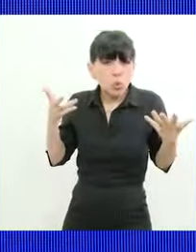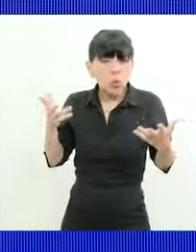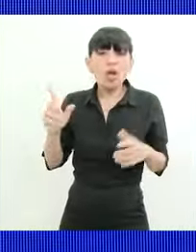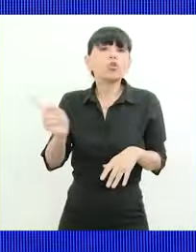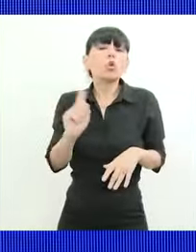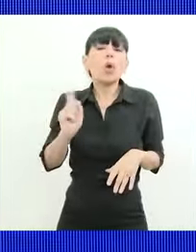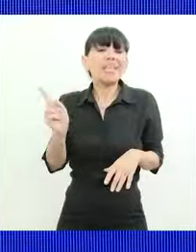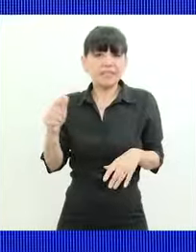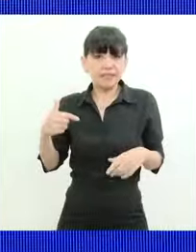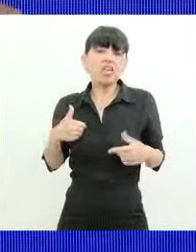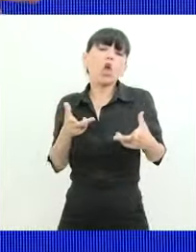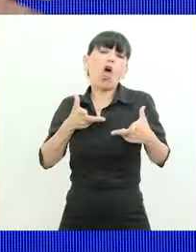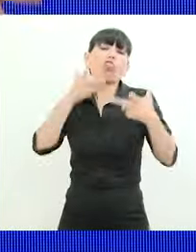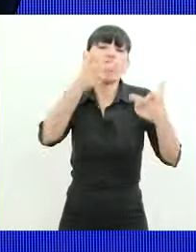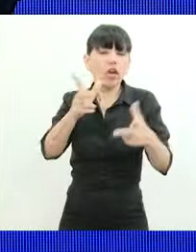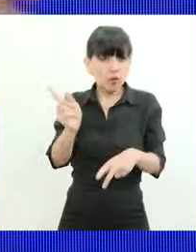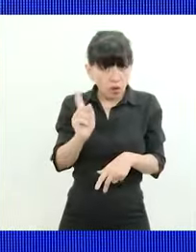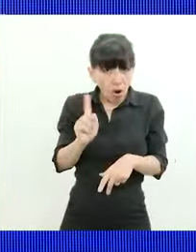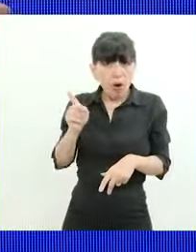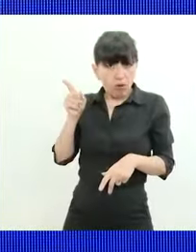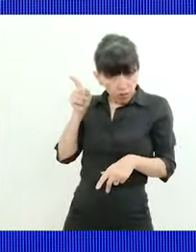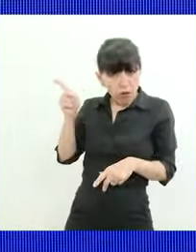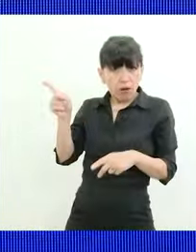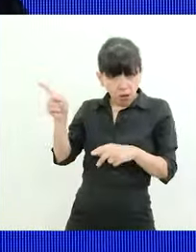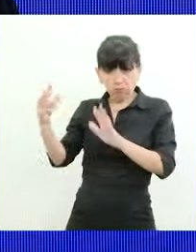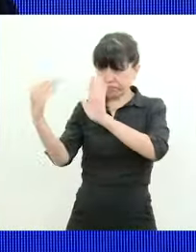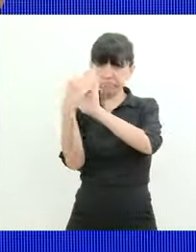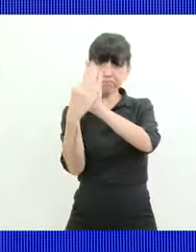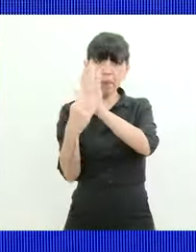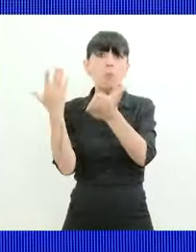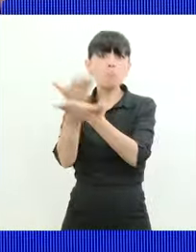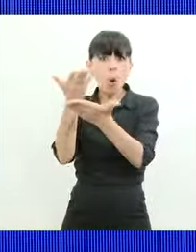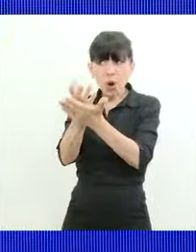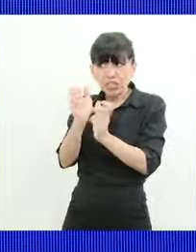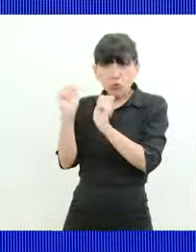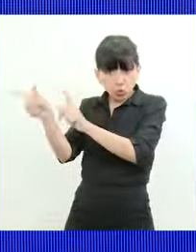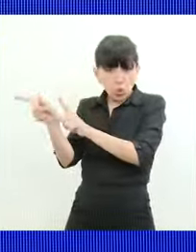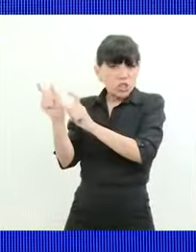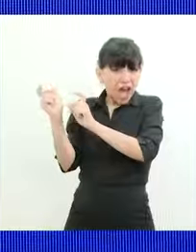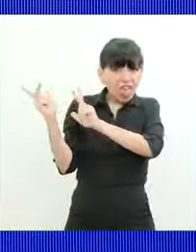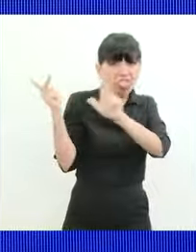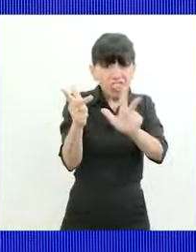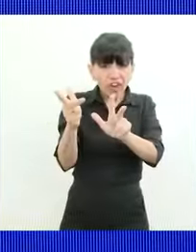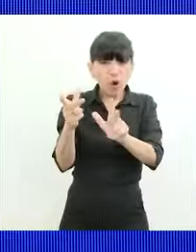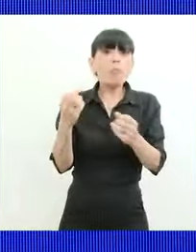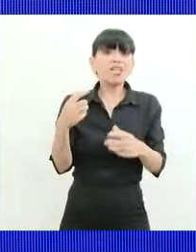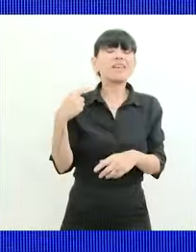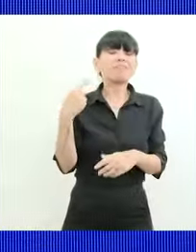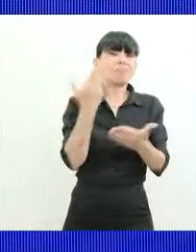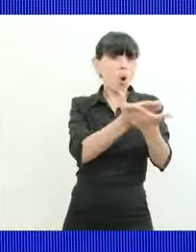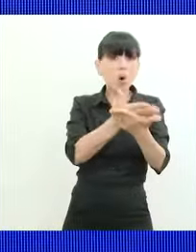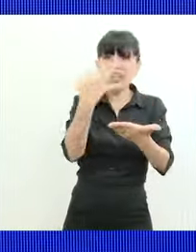ocurrieron a mí están publicadas en la cámara nacional electoral en la propuesta electoral en el contrato que uno firma